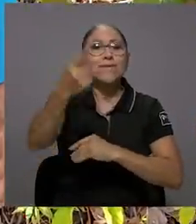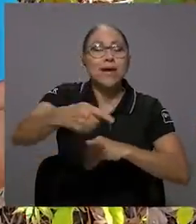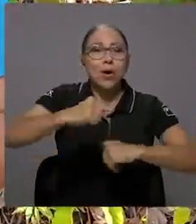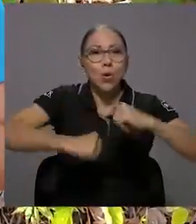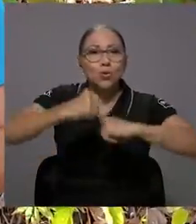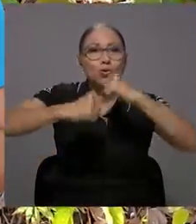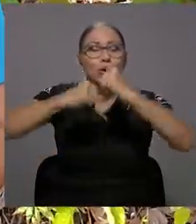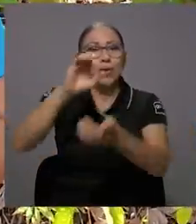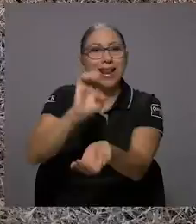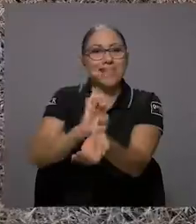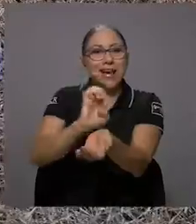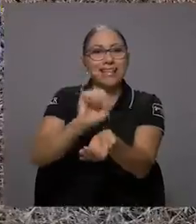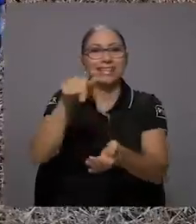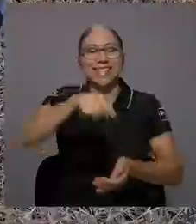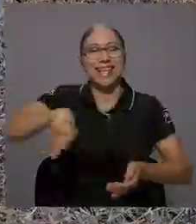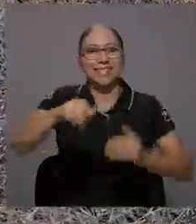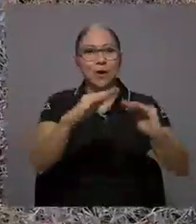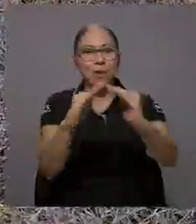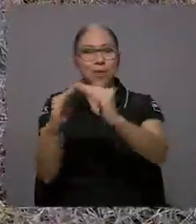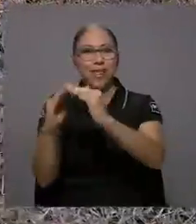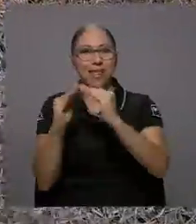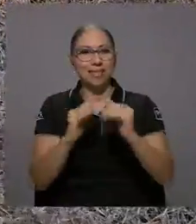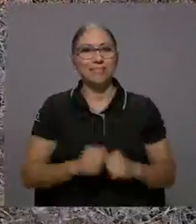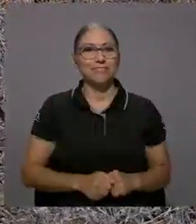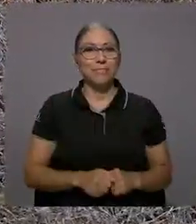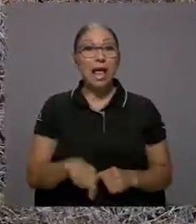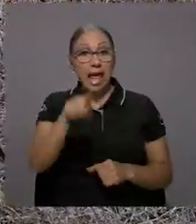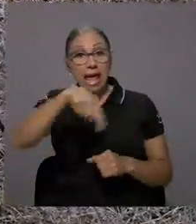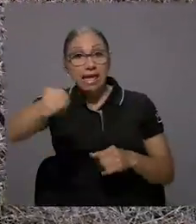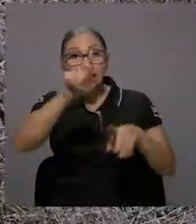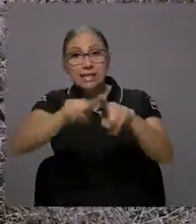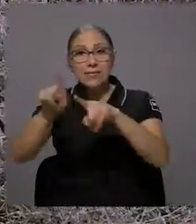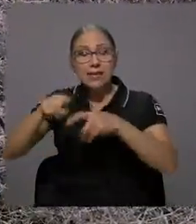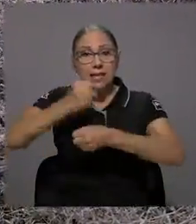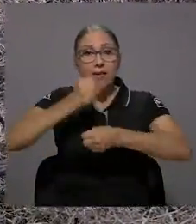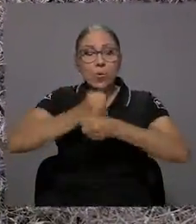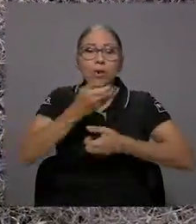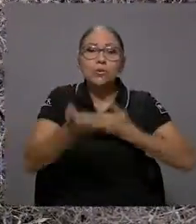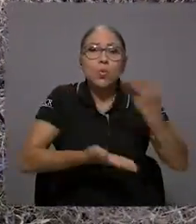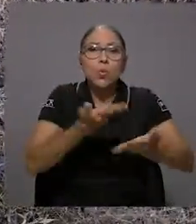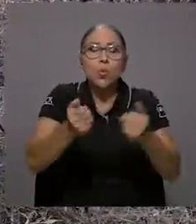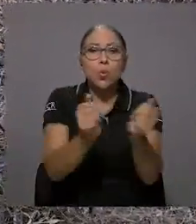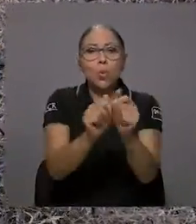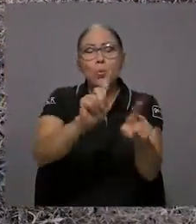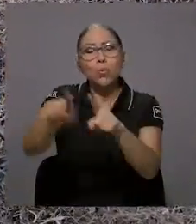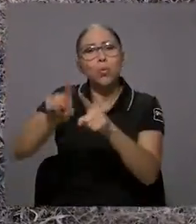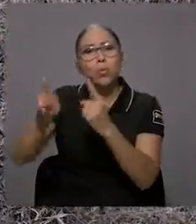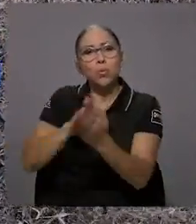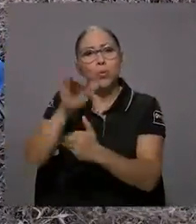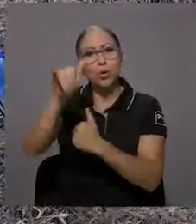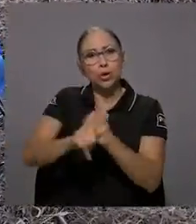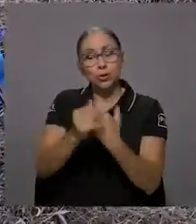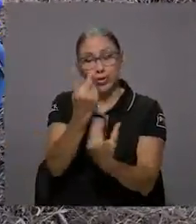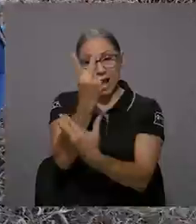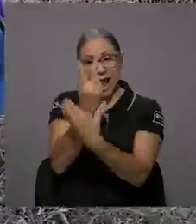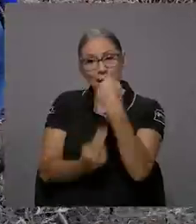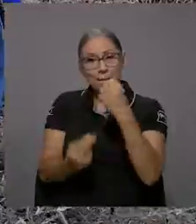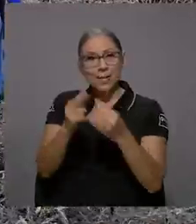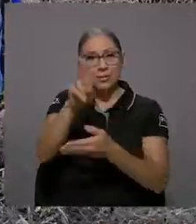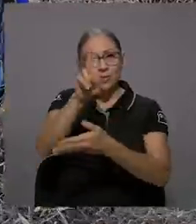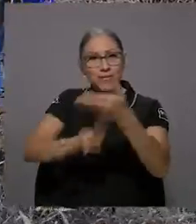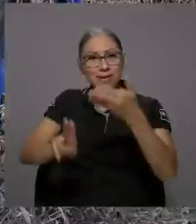eventualmente va a estar construida el EVAIS de la comunidad. Estas labores